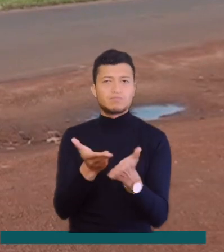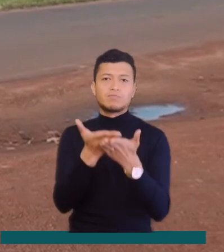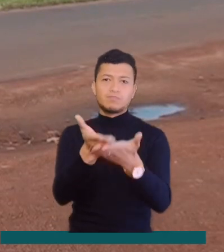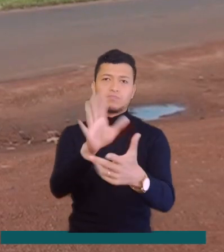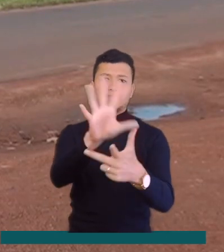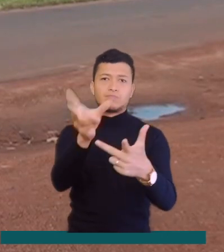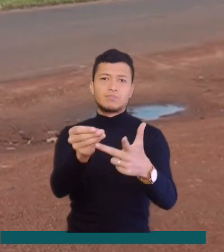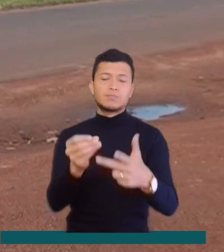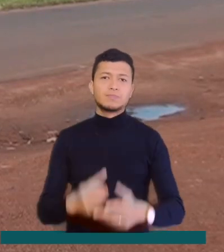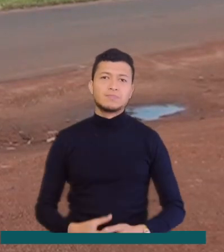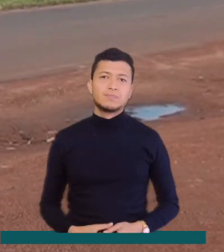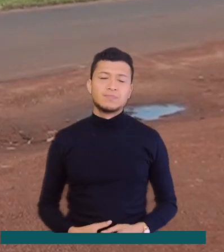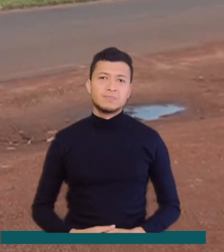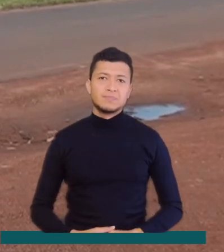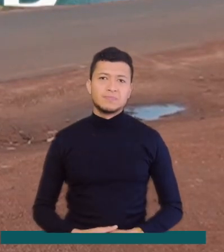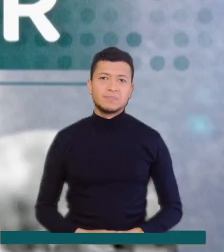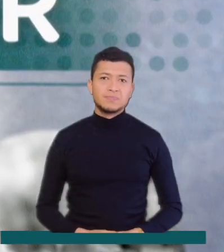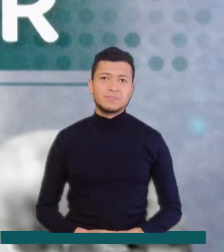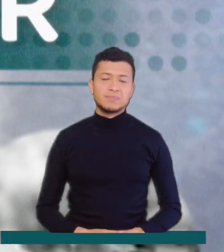Caterin Vargas para Enlace 13.